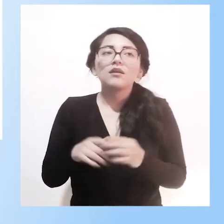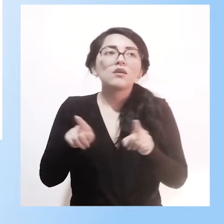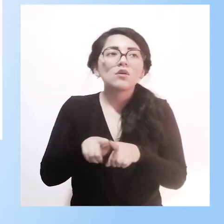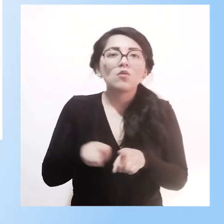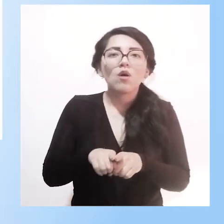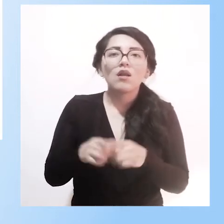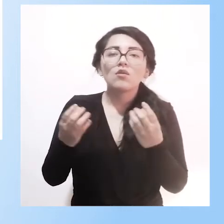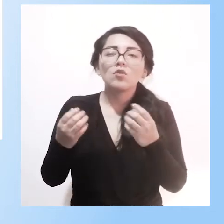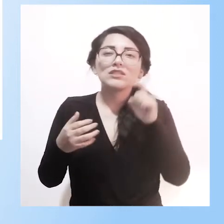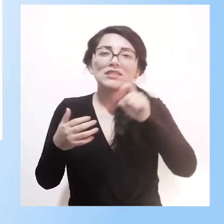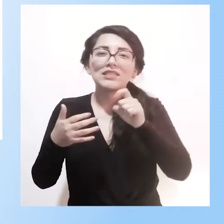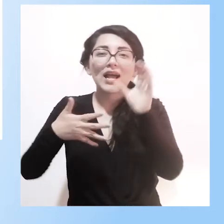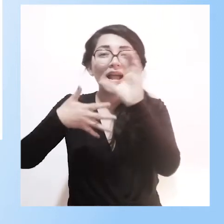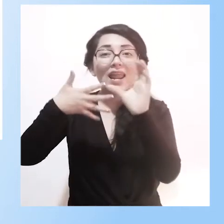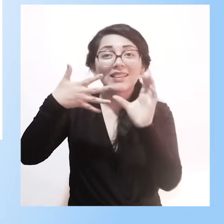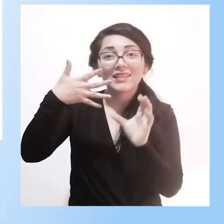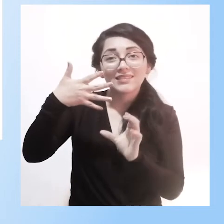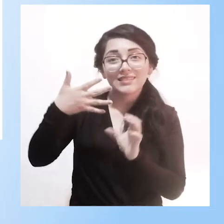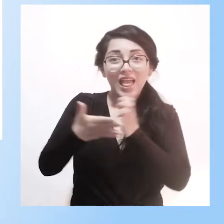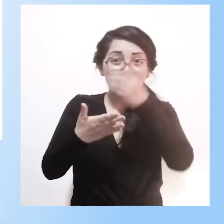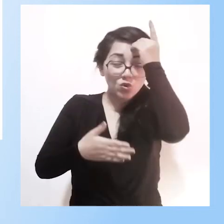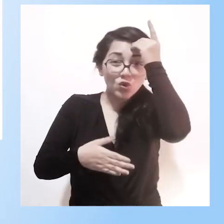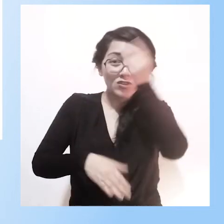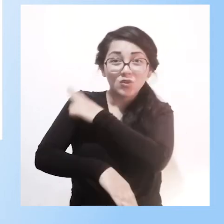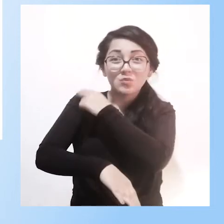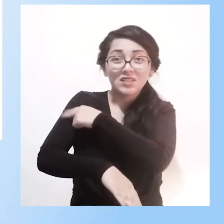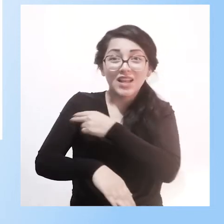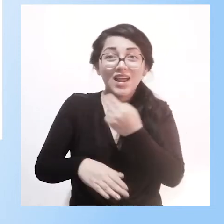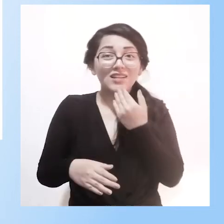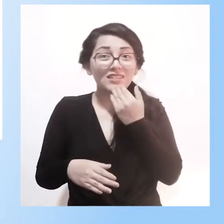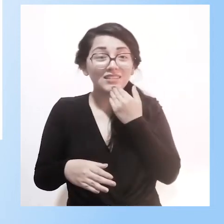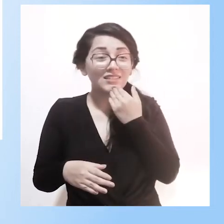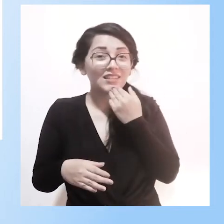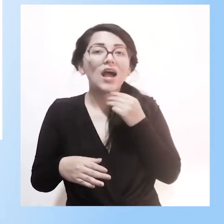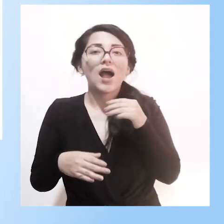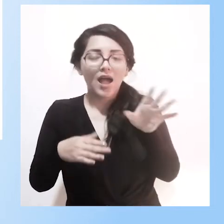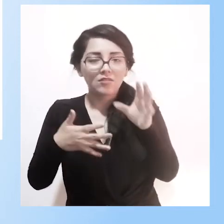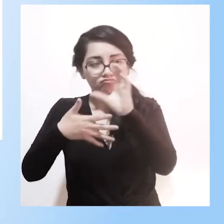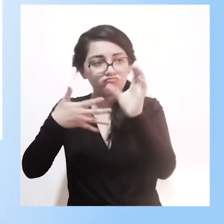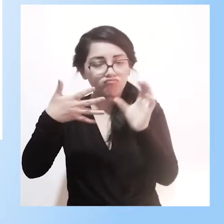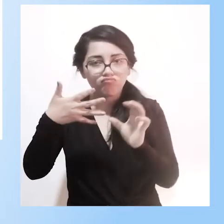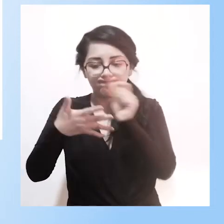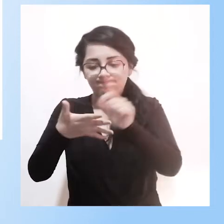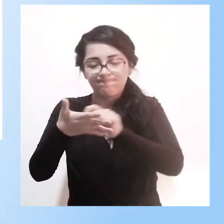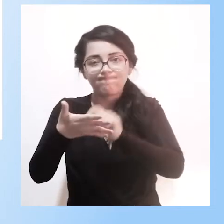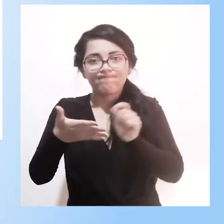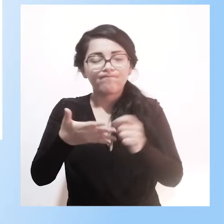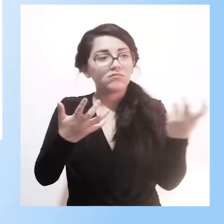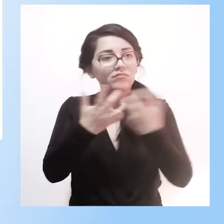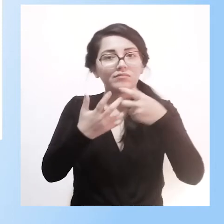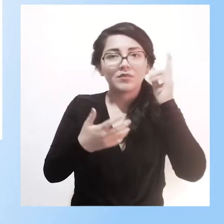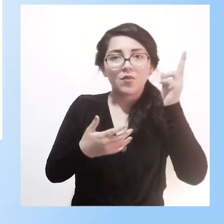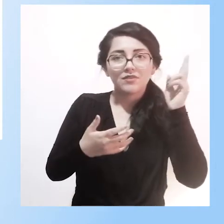perfiles de docentes especializados en pedagogía hospitalaria. Generar un concurso específico por mérito de oposición para lo que es el